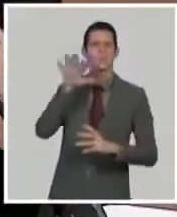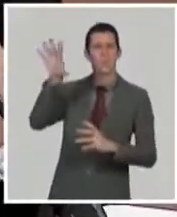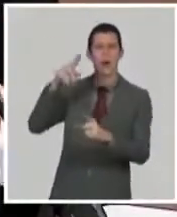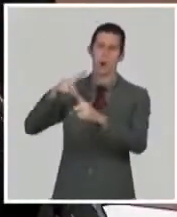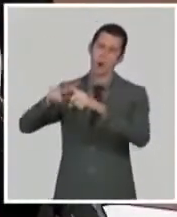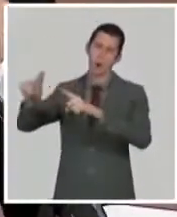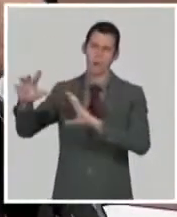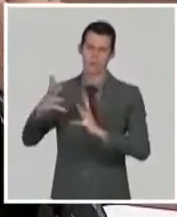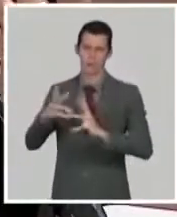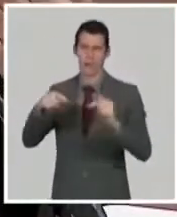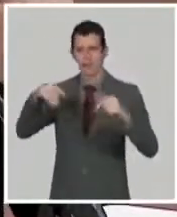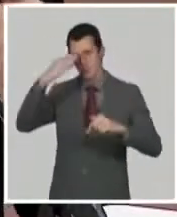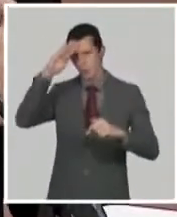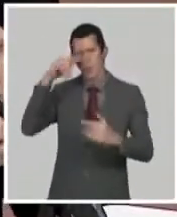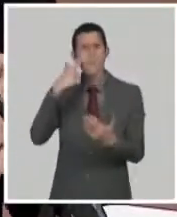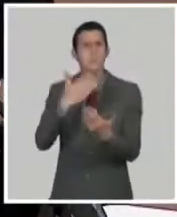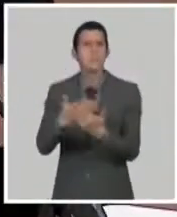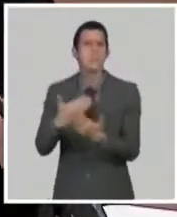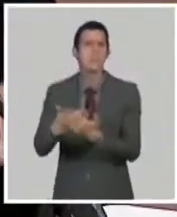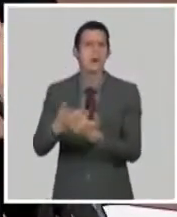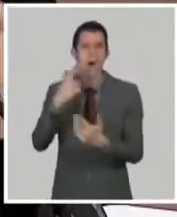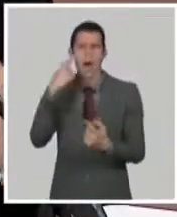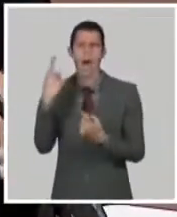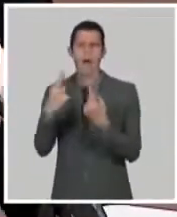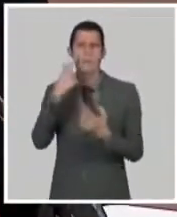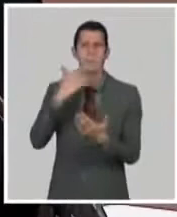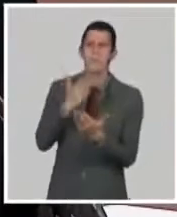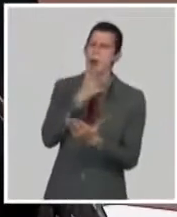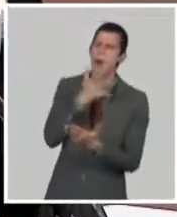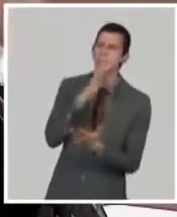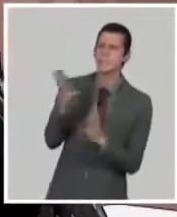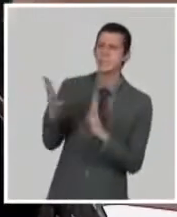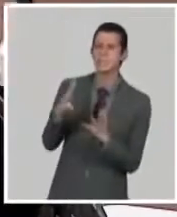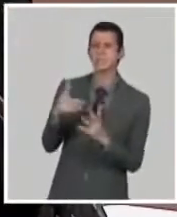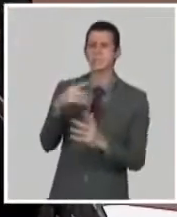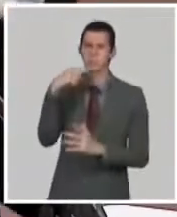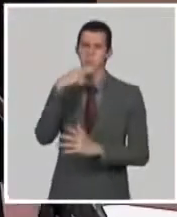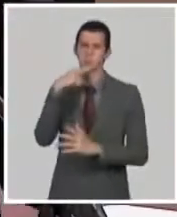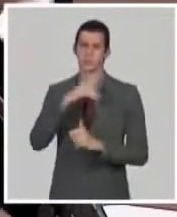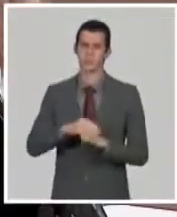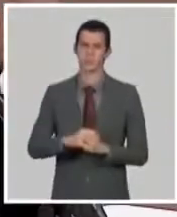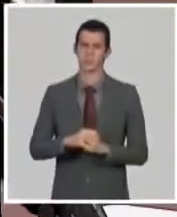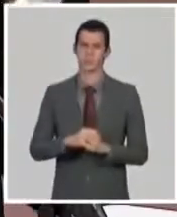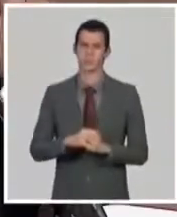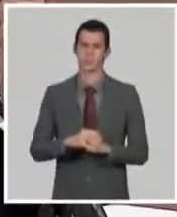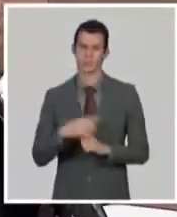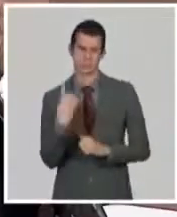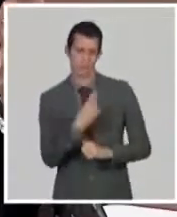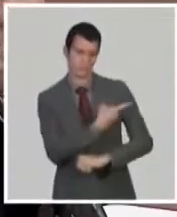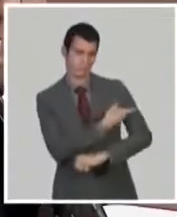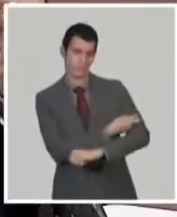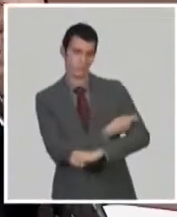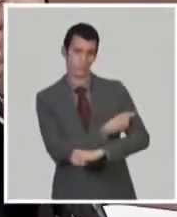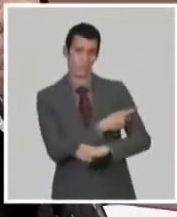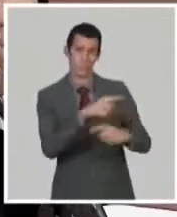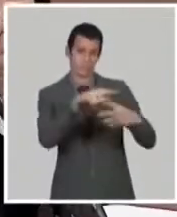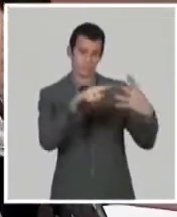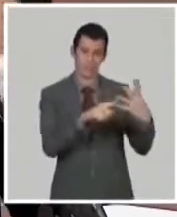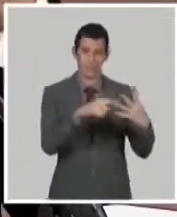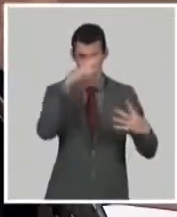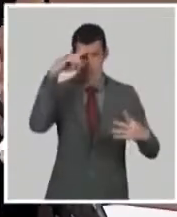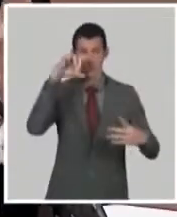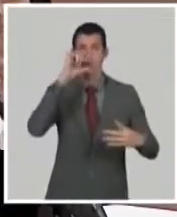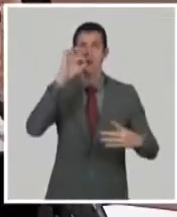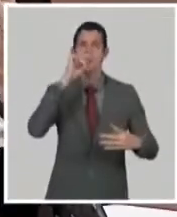quedarnos tampoco atrás, a nivel de la investigación preclínica, evaluar, porque, bueno, si bien estamos utilizando una parte de la proteína de la